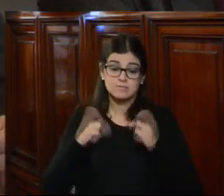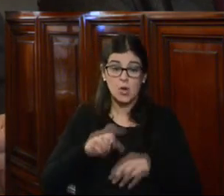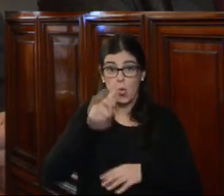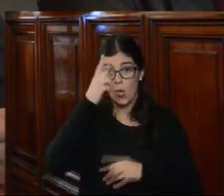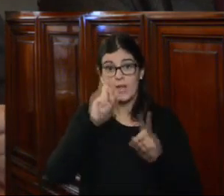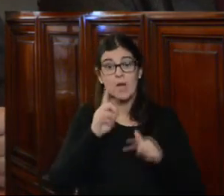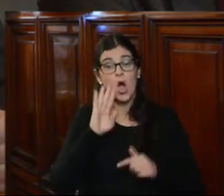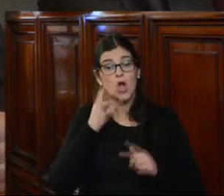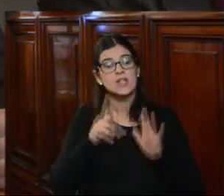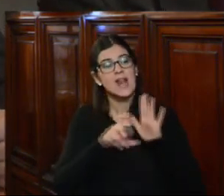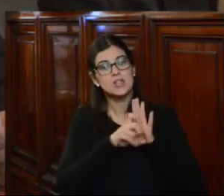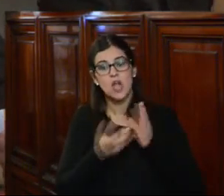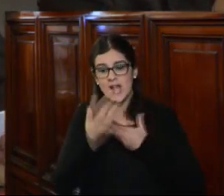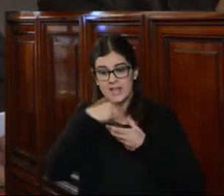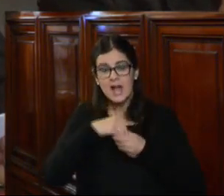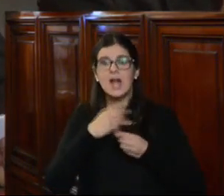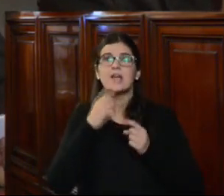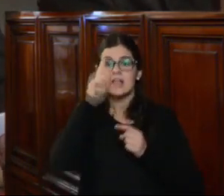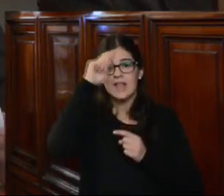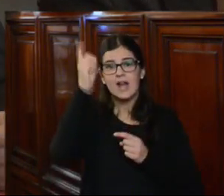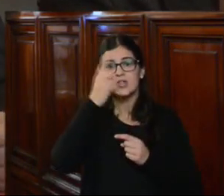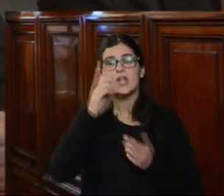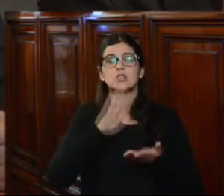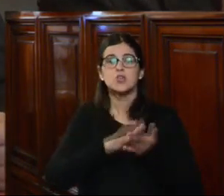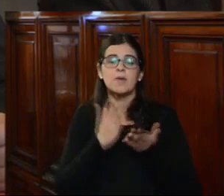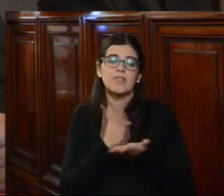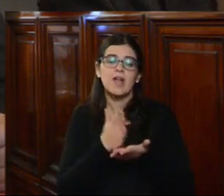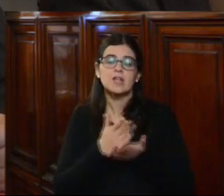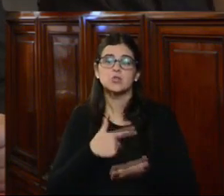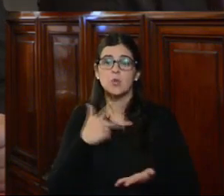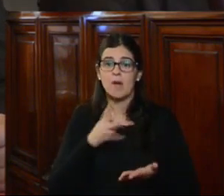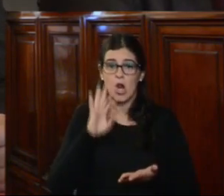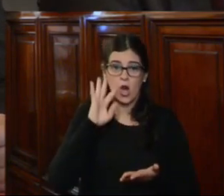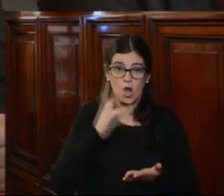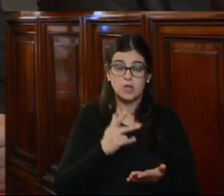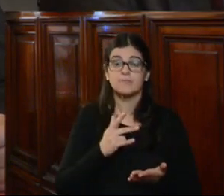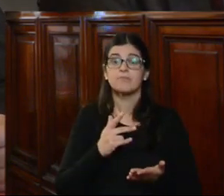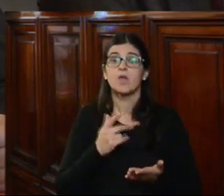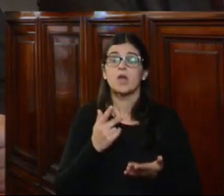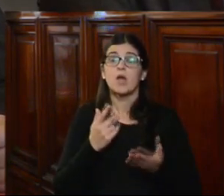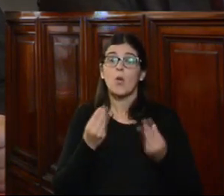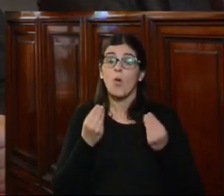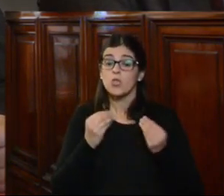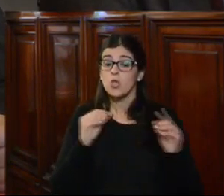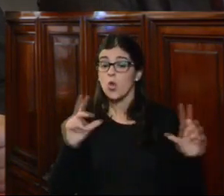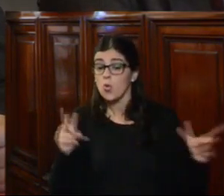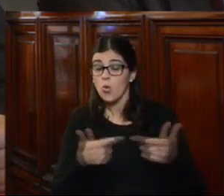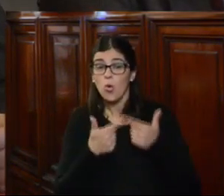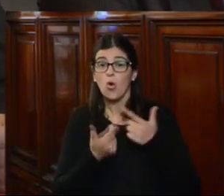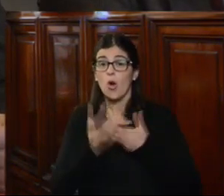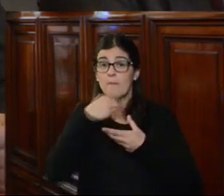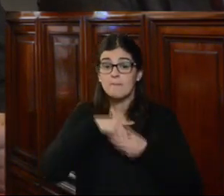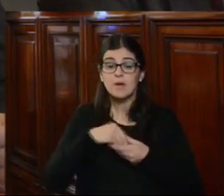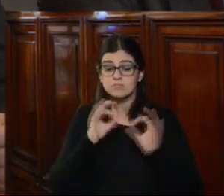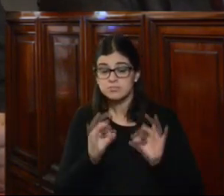desconoce la legislación interna y los estándares internacionales en materia de derechos humanos cuando no comprende el